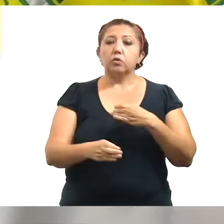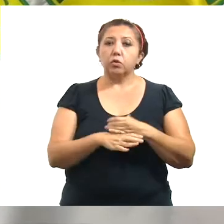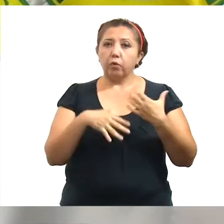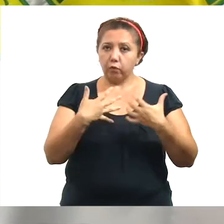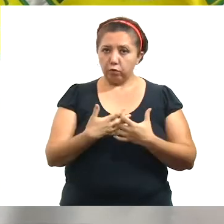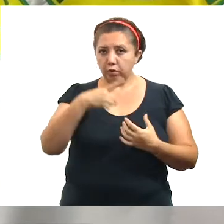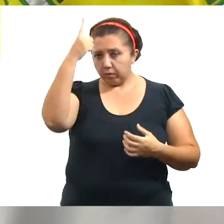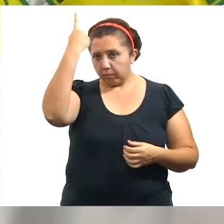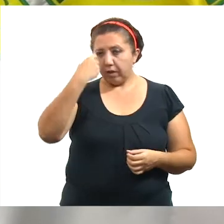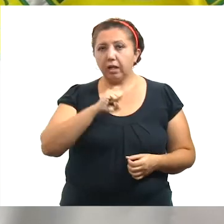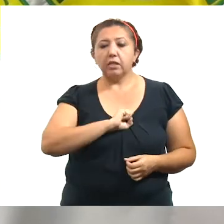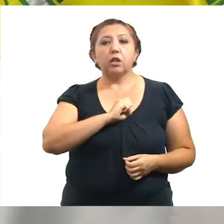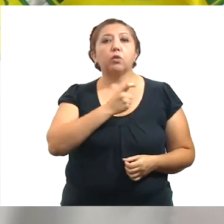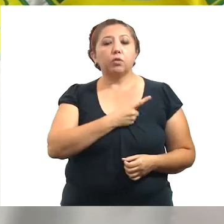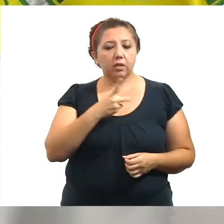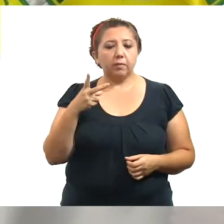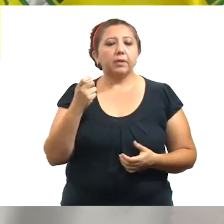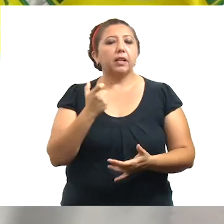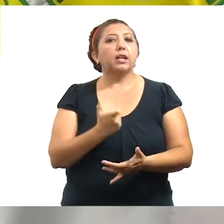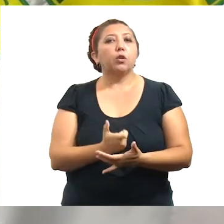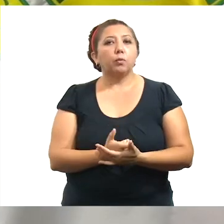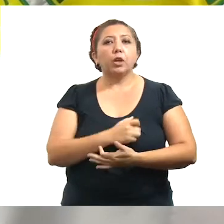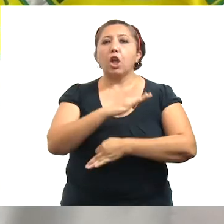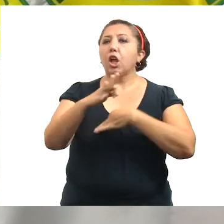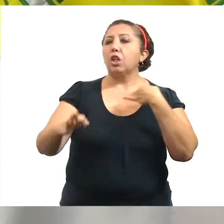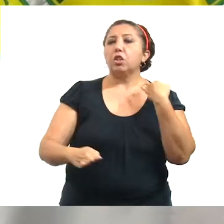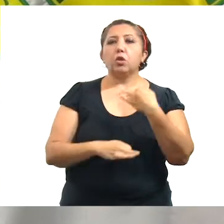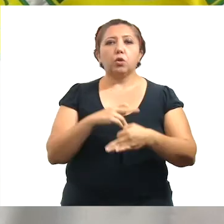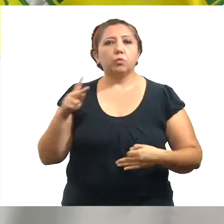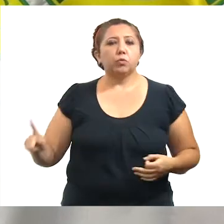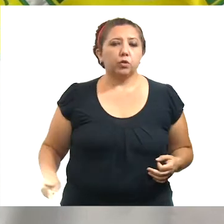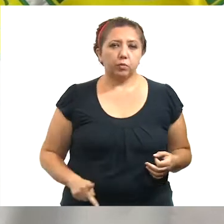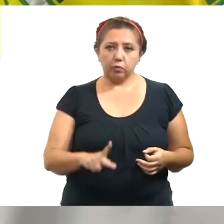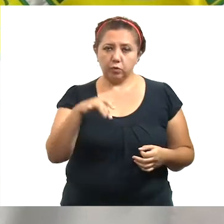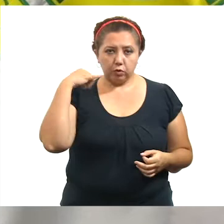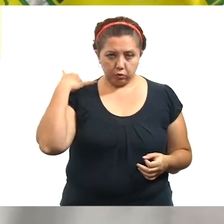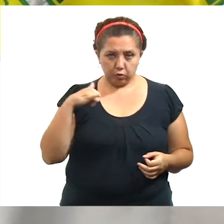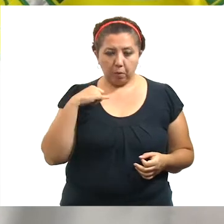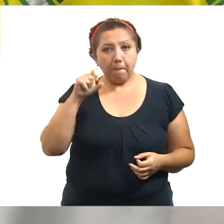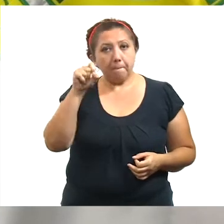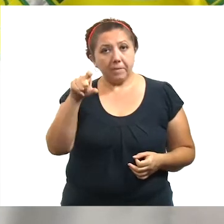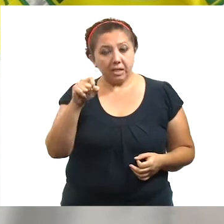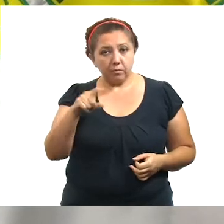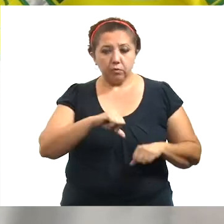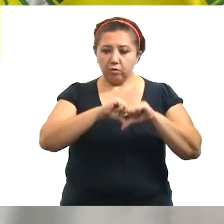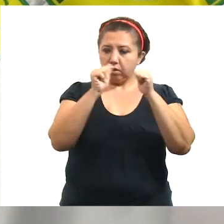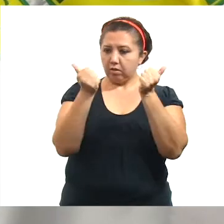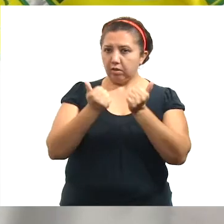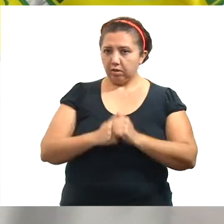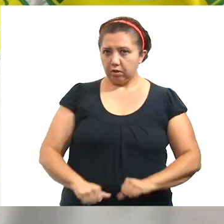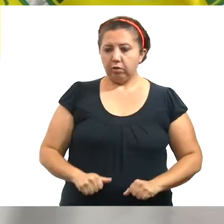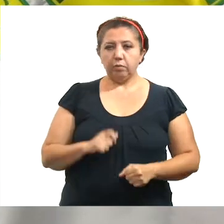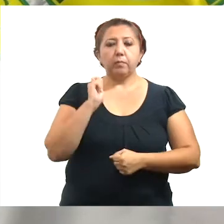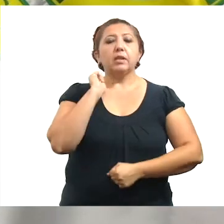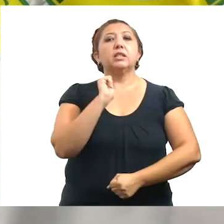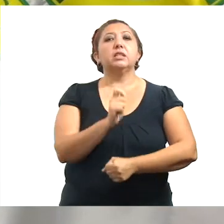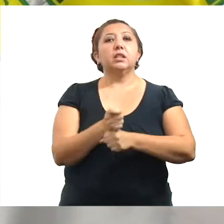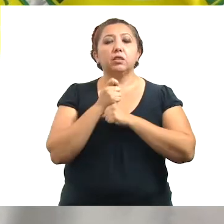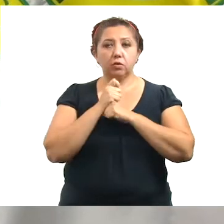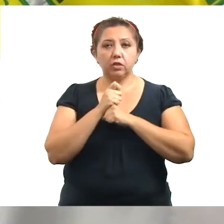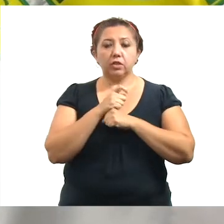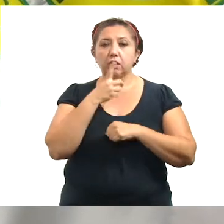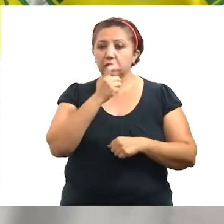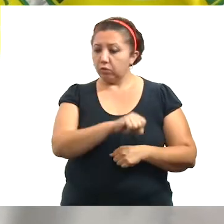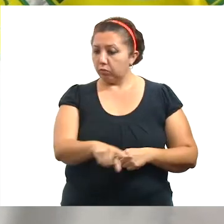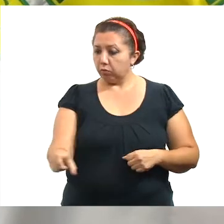funcionen para la salud y también para la economía en todos los municipios de Yucatán. Lo mismo para los artesanos que para los pescadores, los